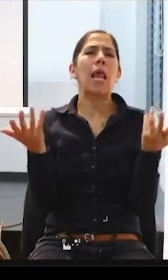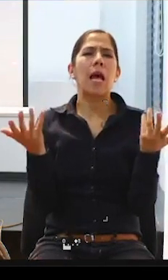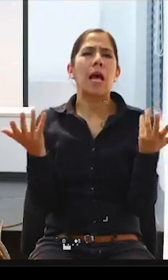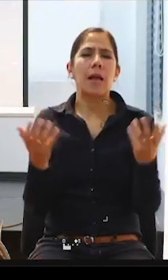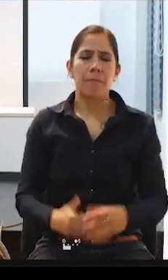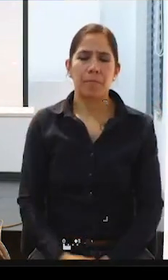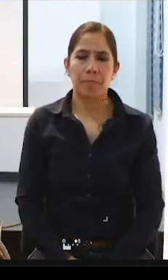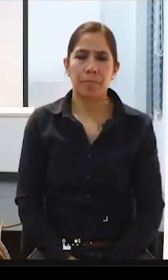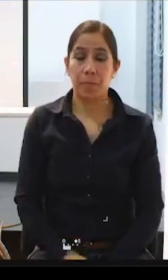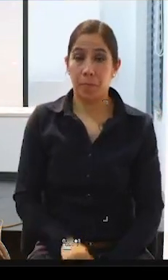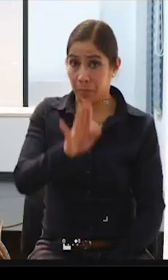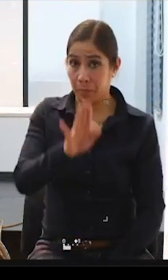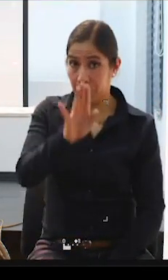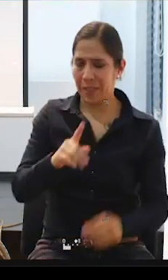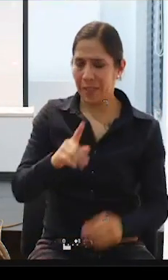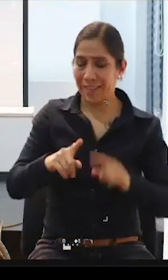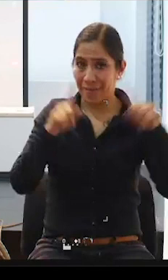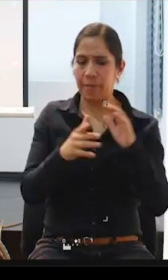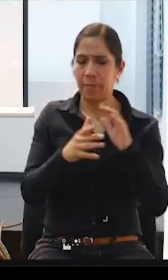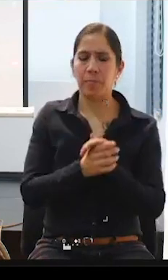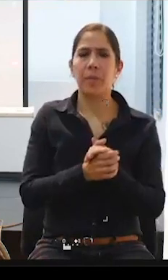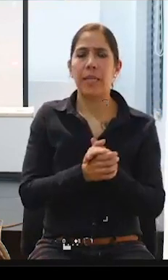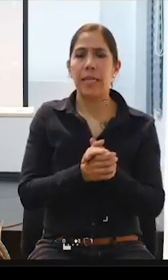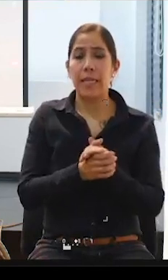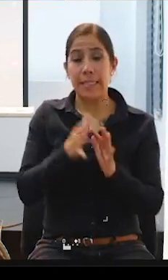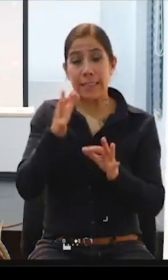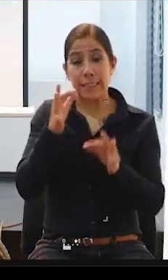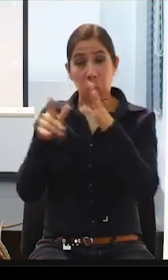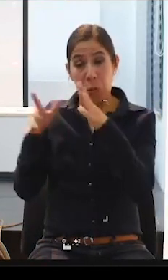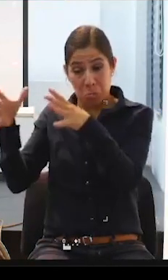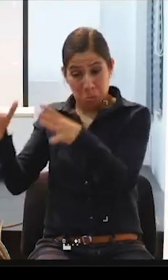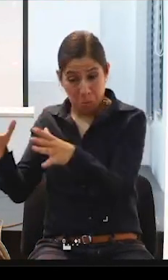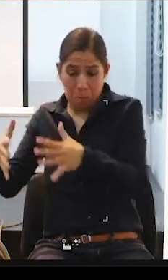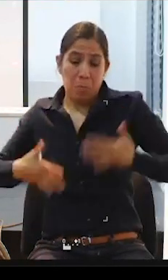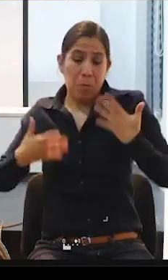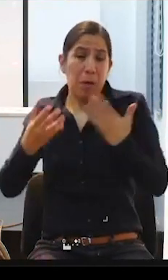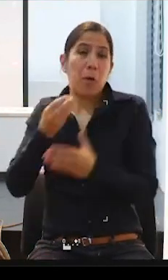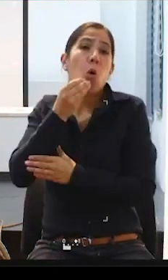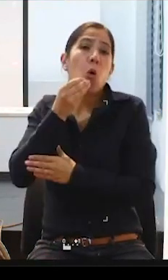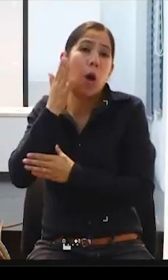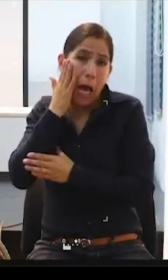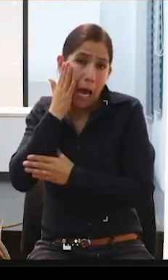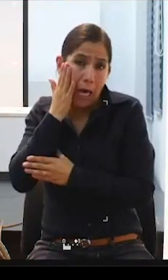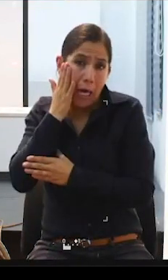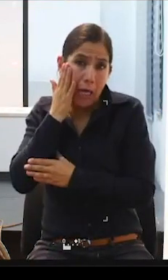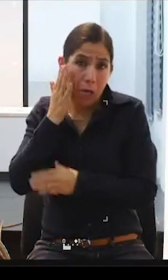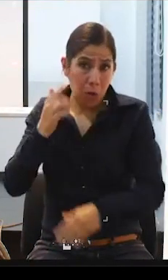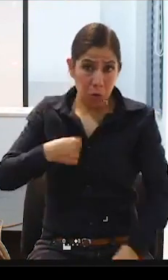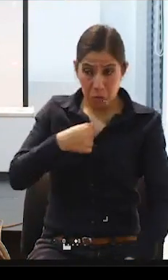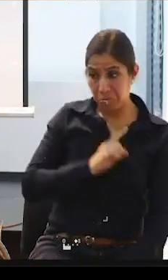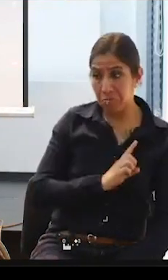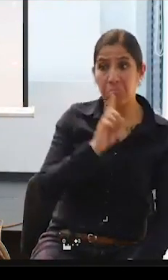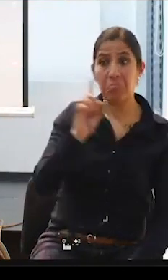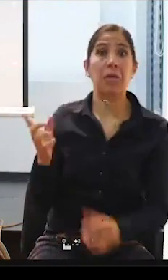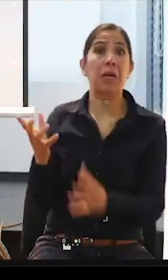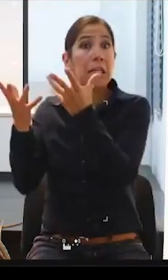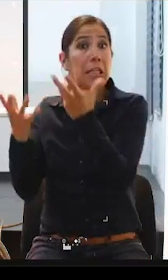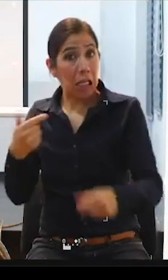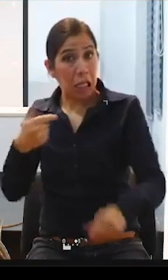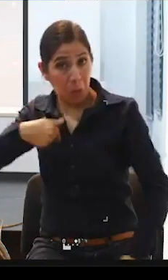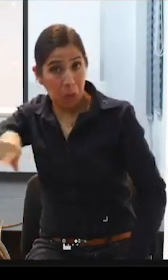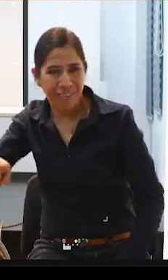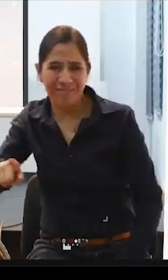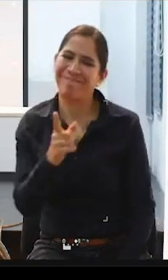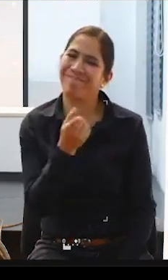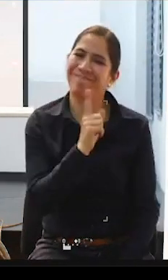grande es que cuando tú vas a una residencia, tú no escoges ir a una residencia, generalmente es la familia